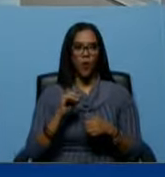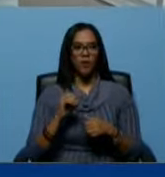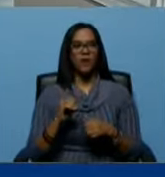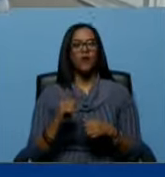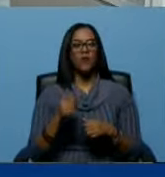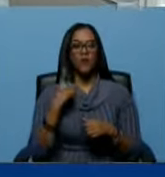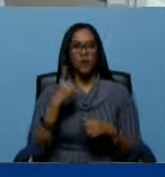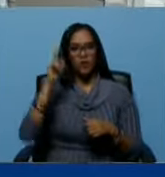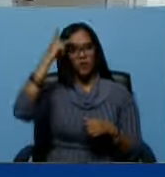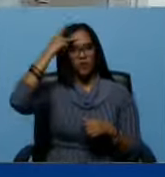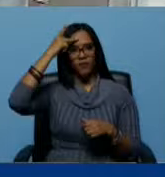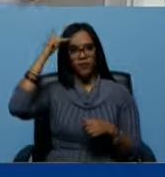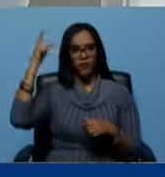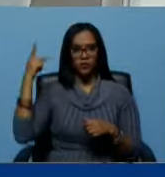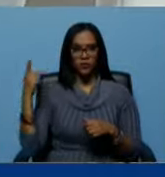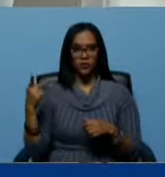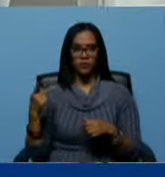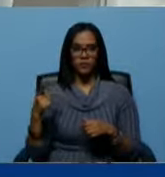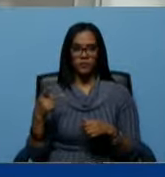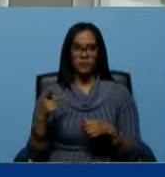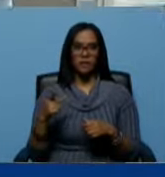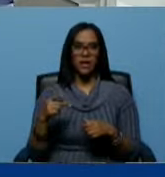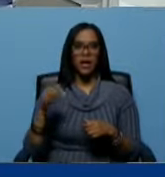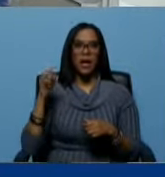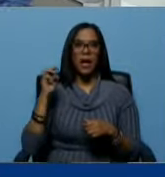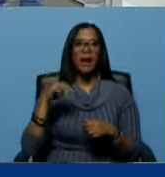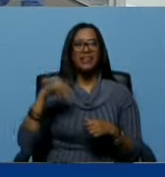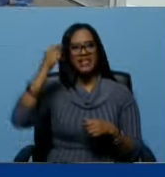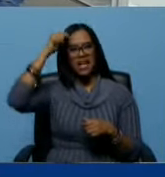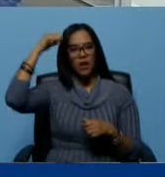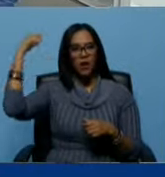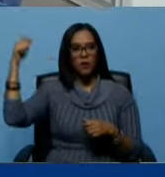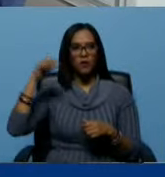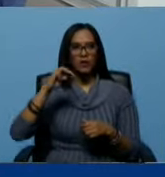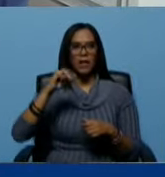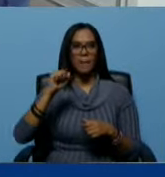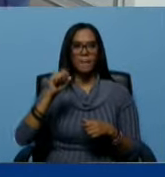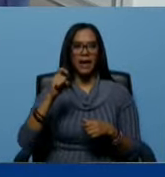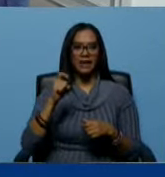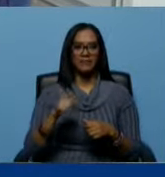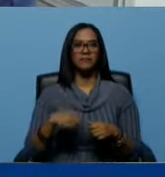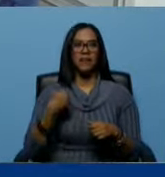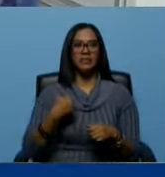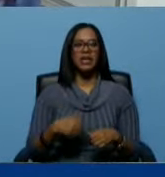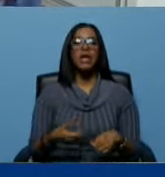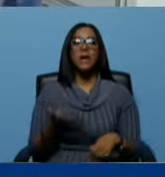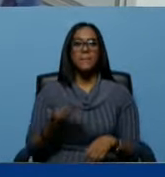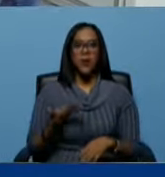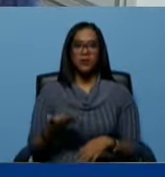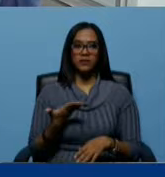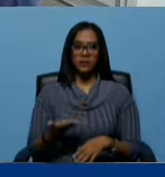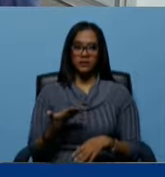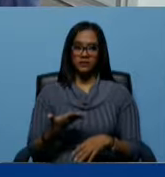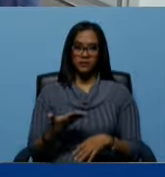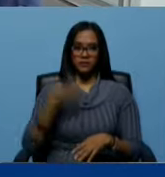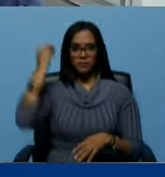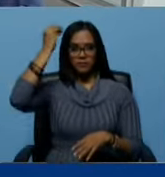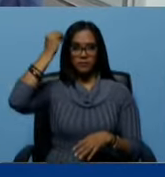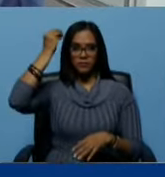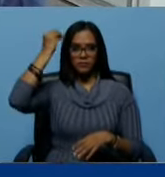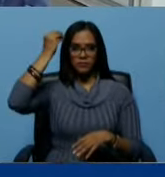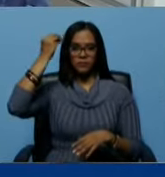filósofos marxistas, marsólogos, más importante del pensamiento